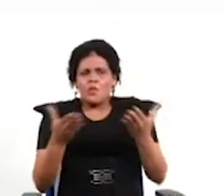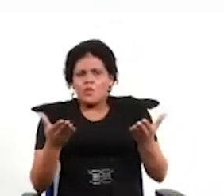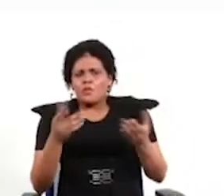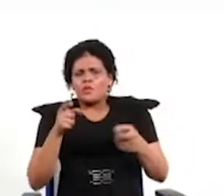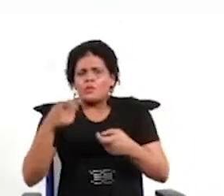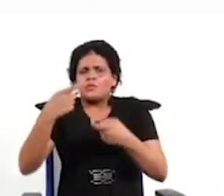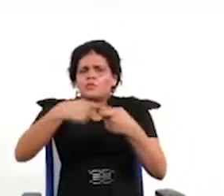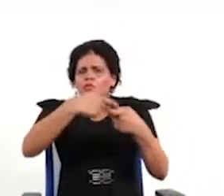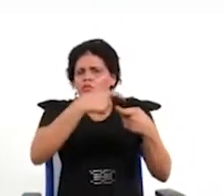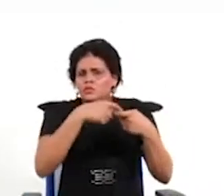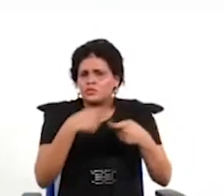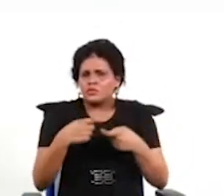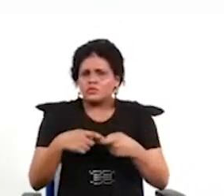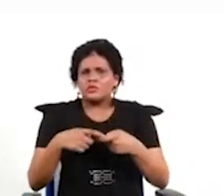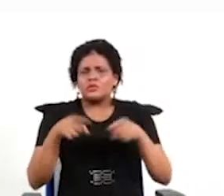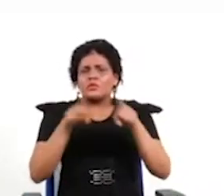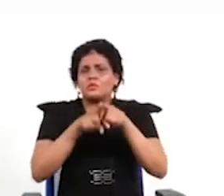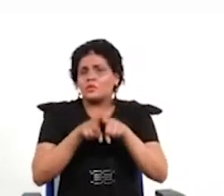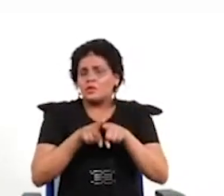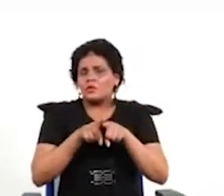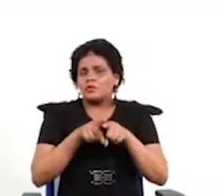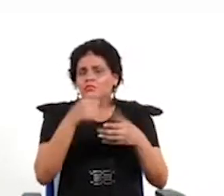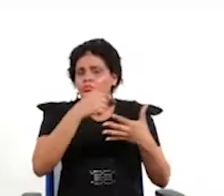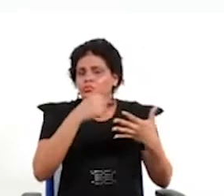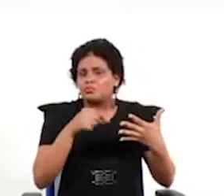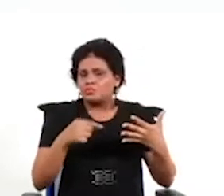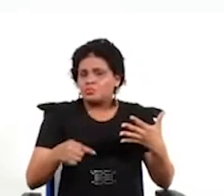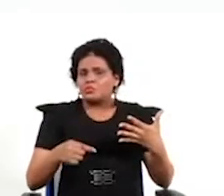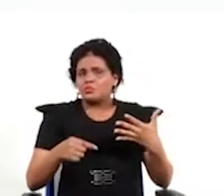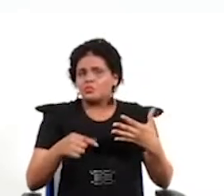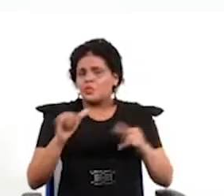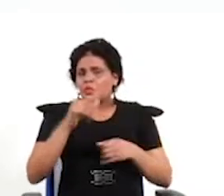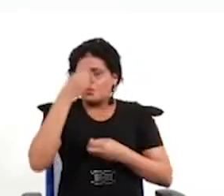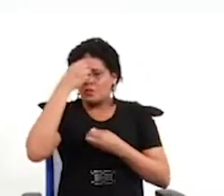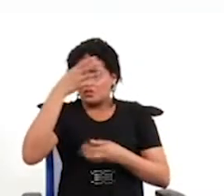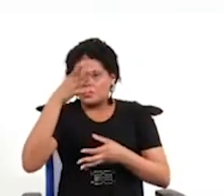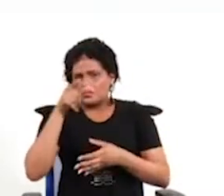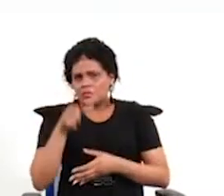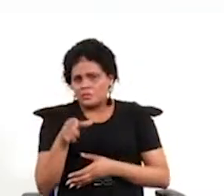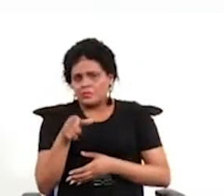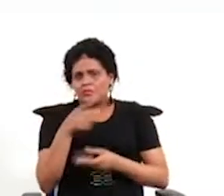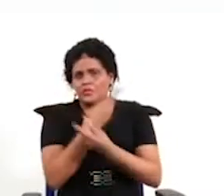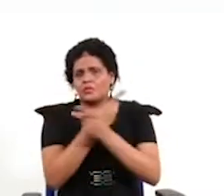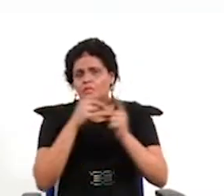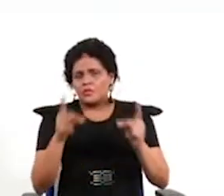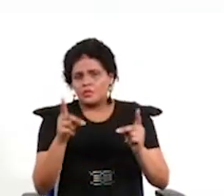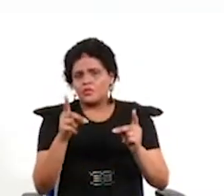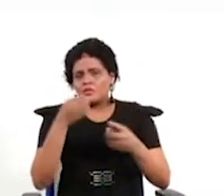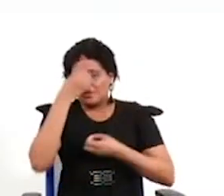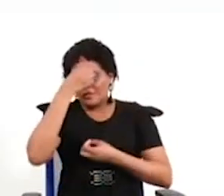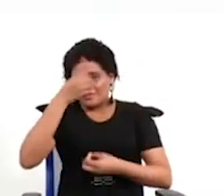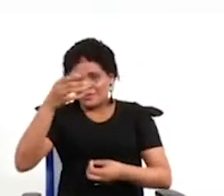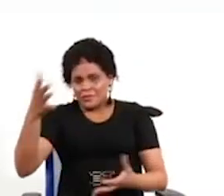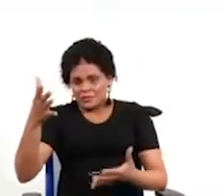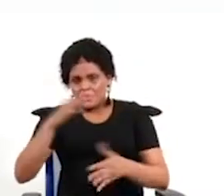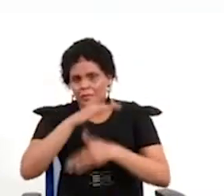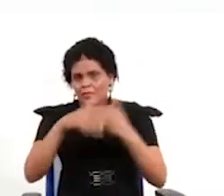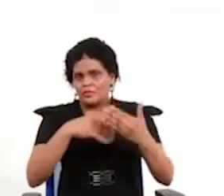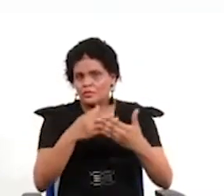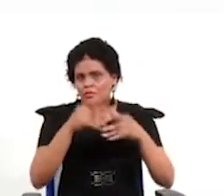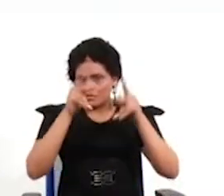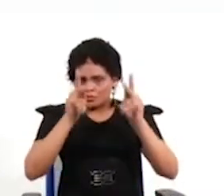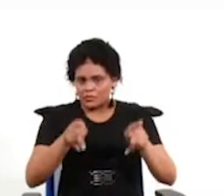calificatorias o que querían calificar a un procedimiento participativo como democrático y ahí Ecuador destaca en el contexto